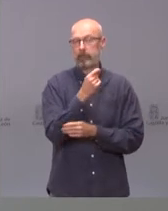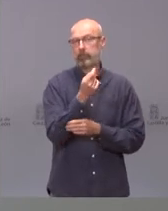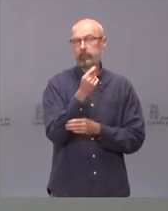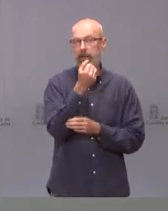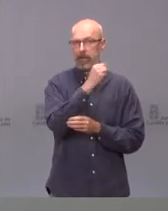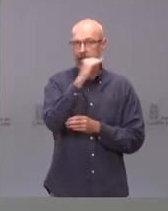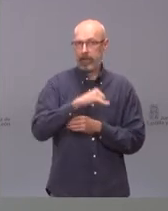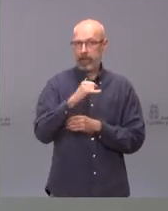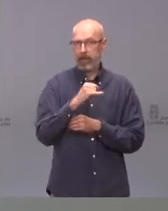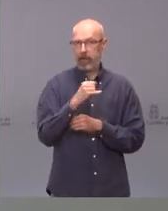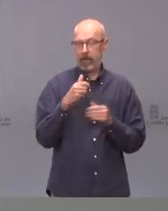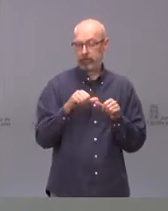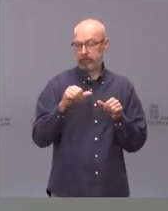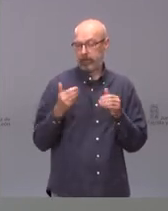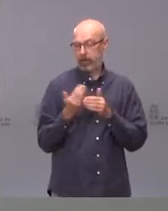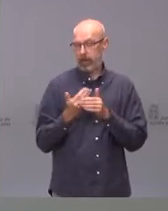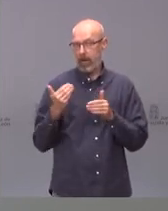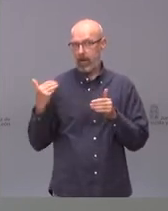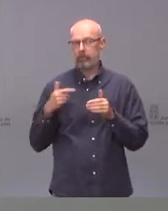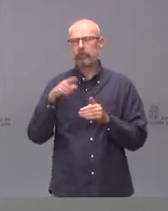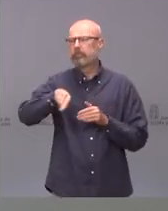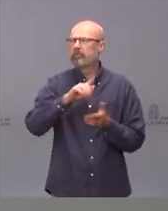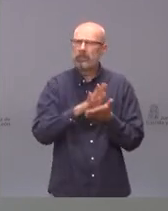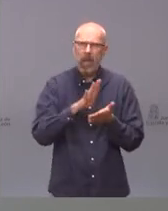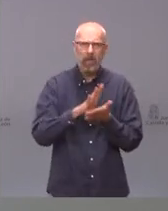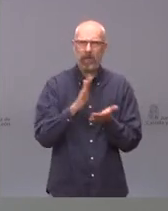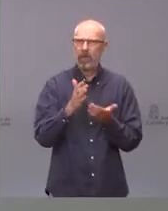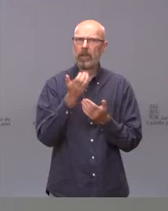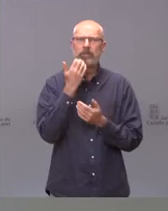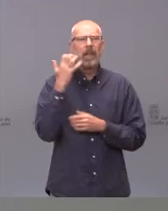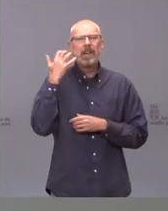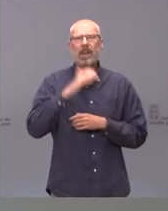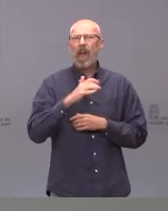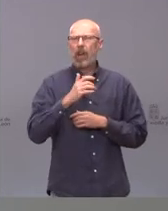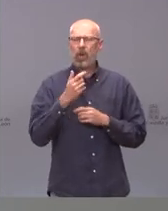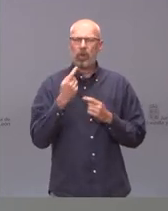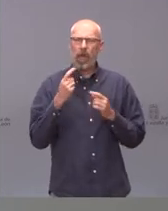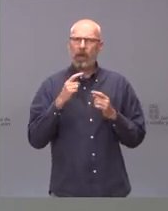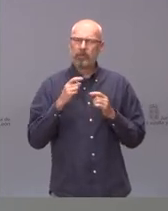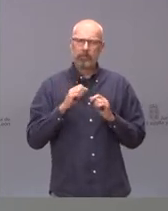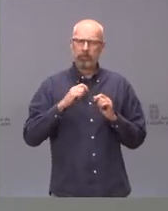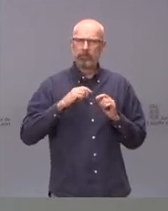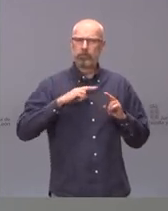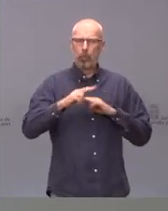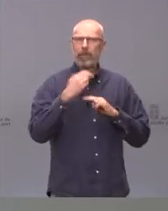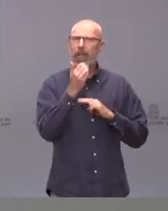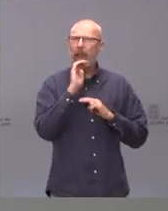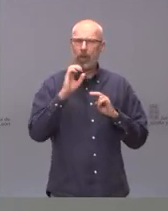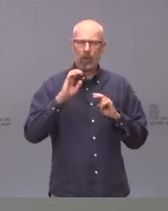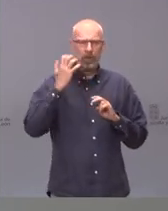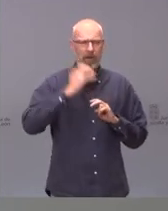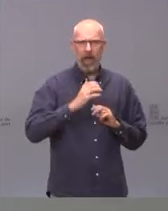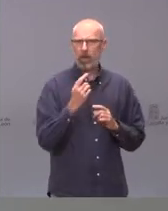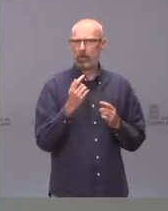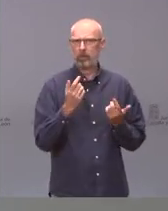pues evidentemente tranquilidad. Es extremadamente raro que puedan manifestar una reacción adversa. Quiero recordar que hay tres o cuatro